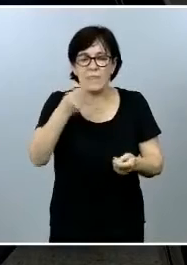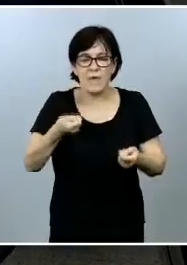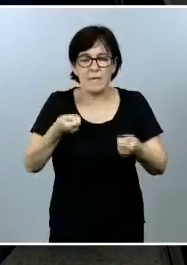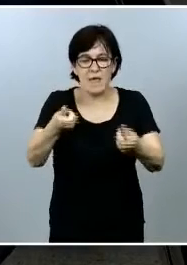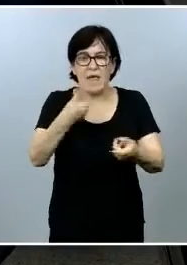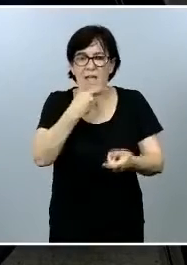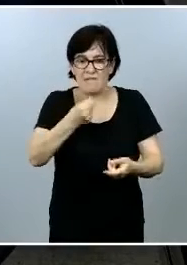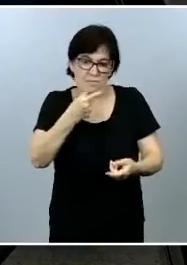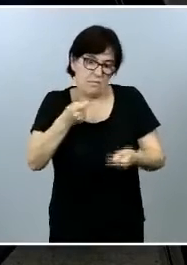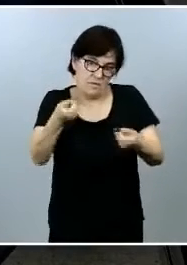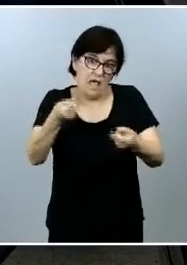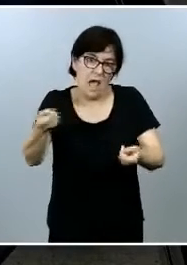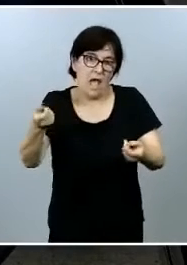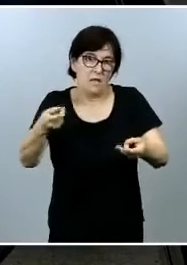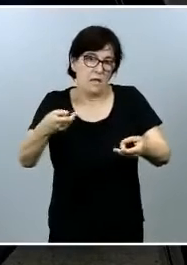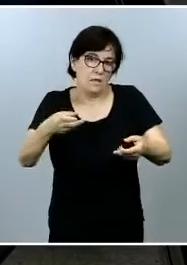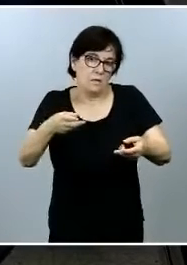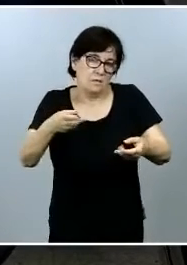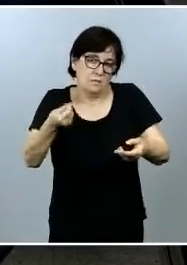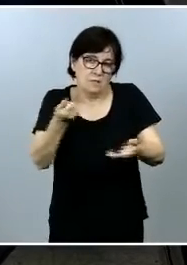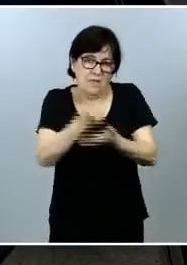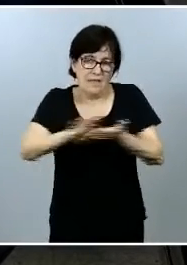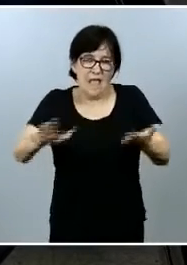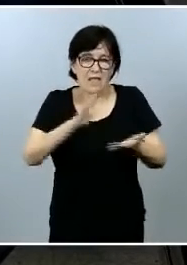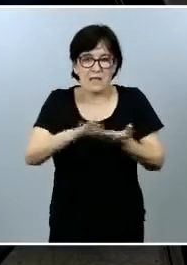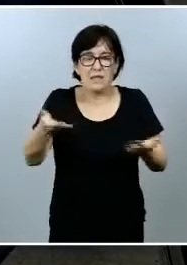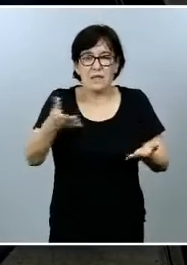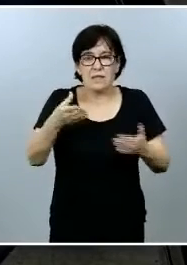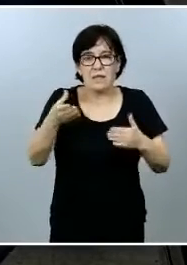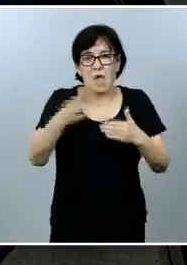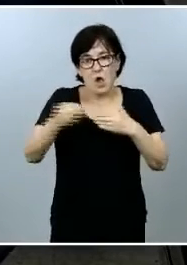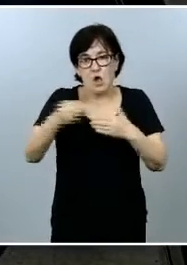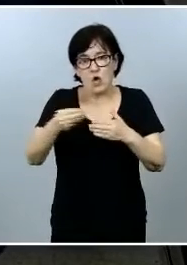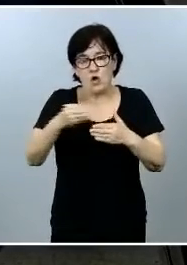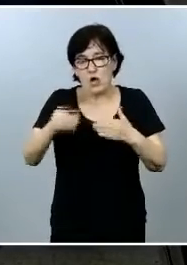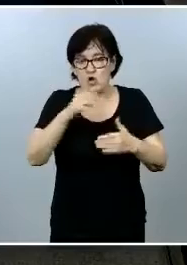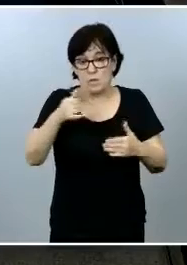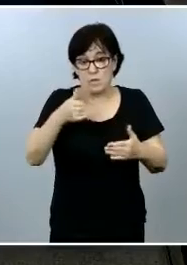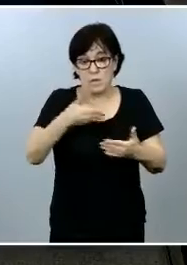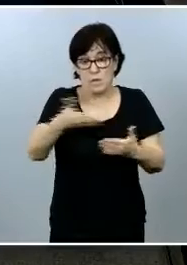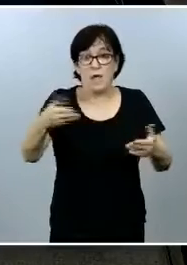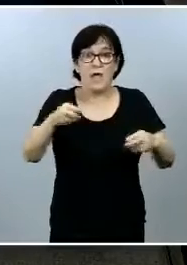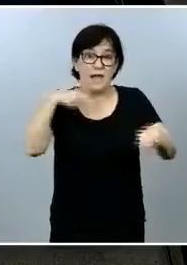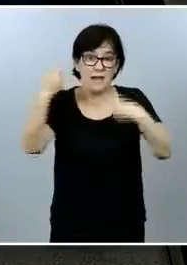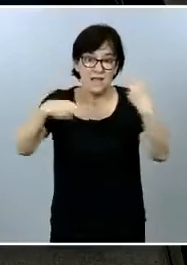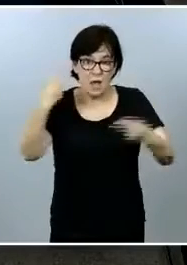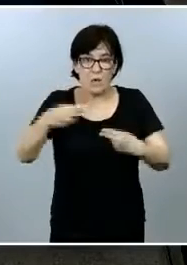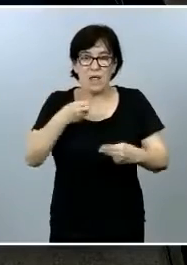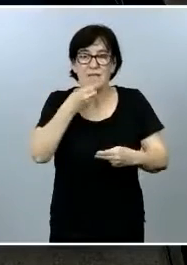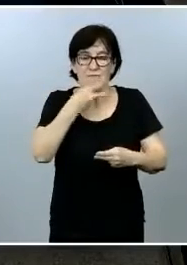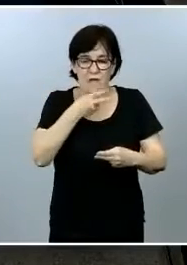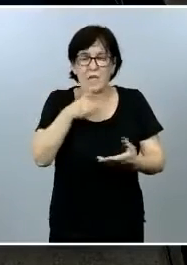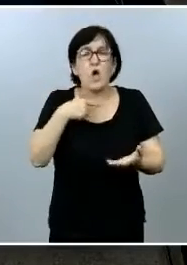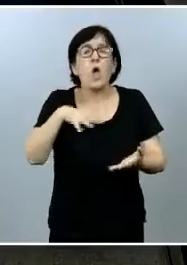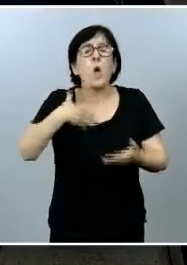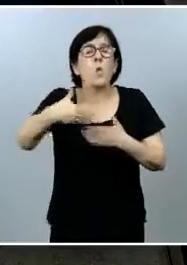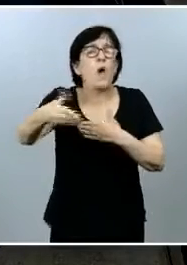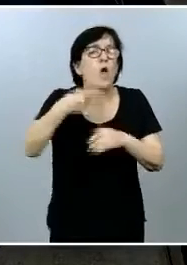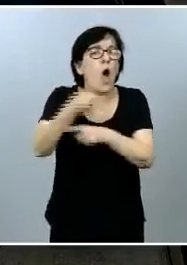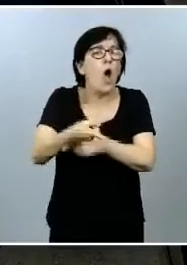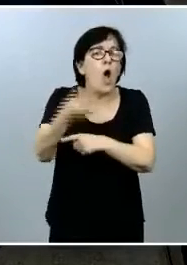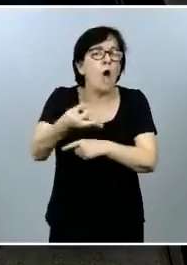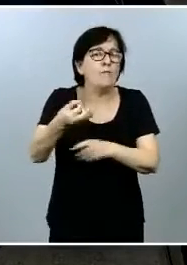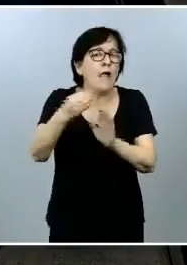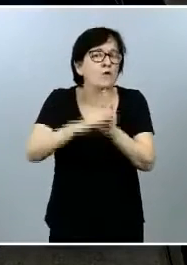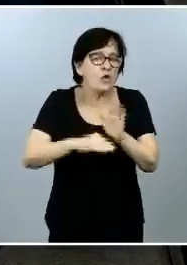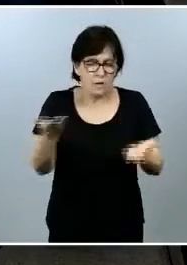restaurantes el agua a los consumidores eso cuando será obligatorio si nos lo puede aportar al Ministro Illa quería preguntarle por lo